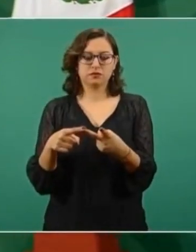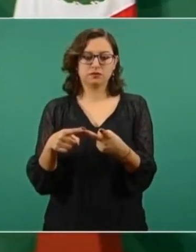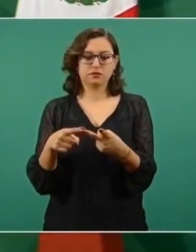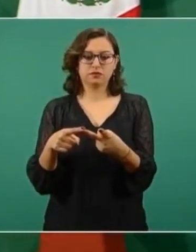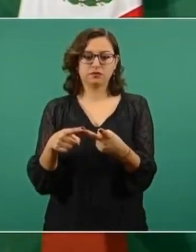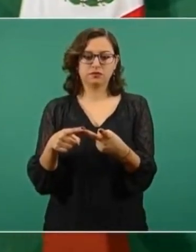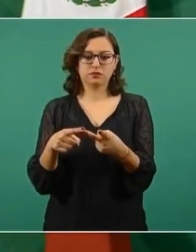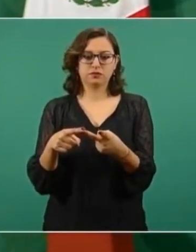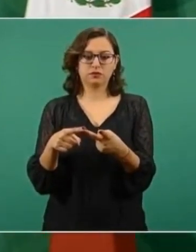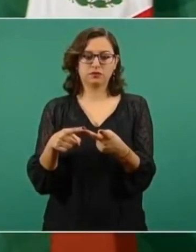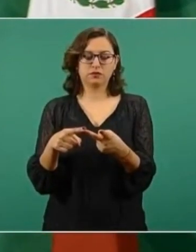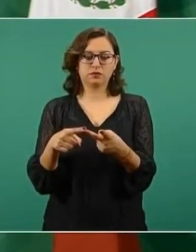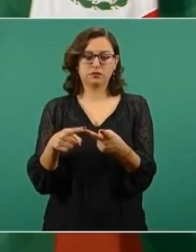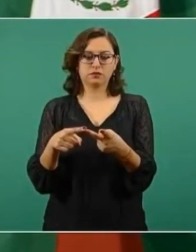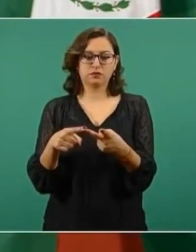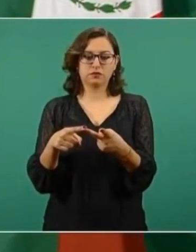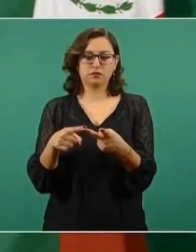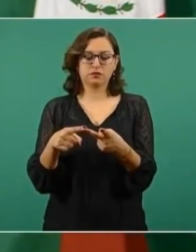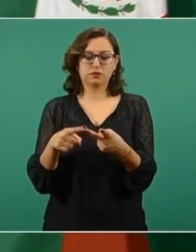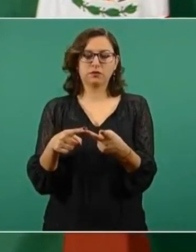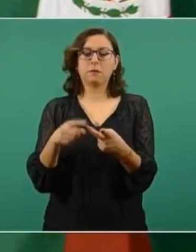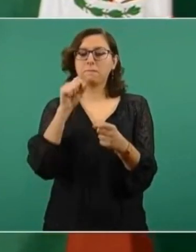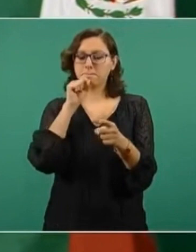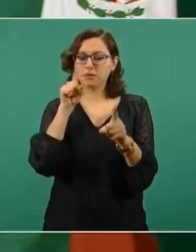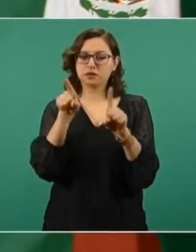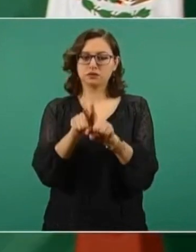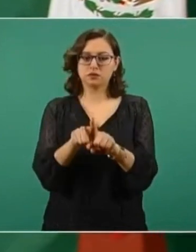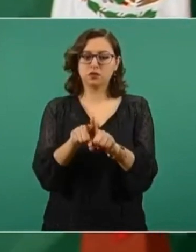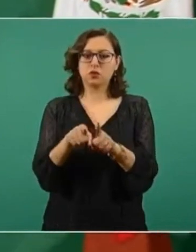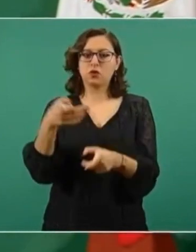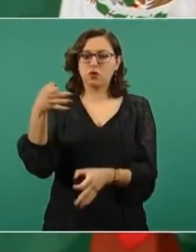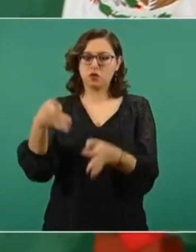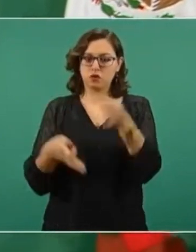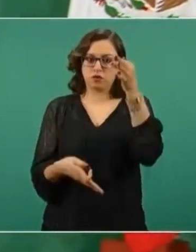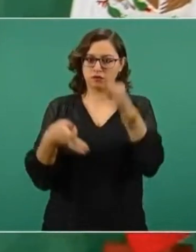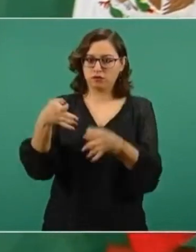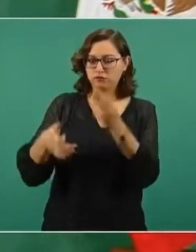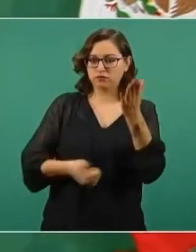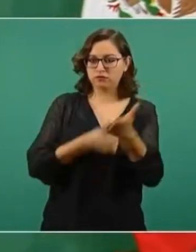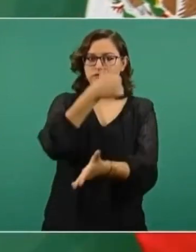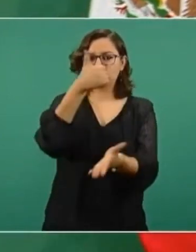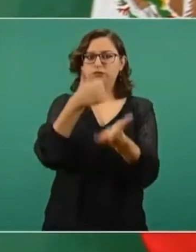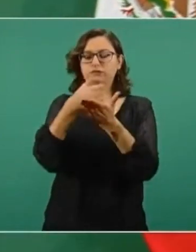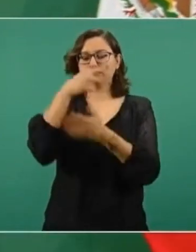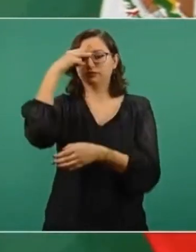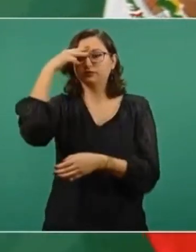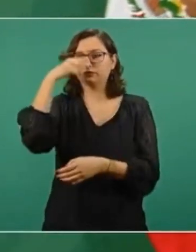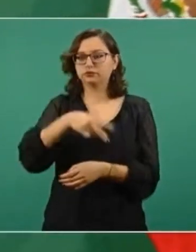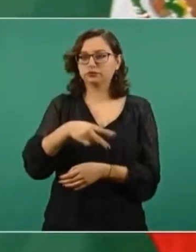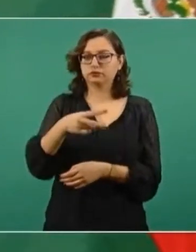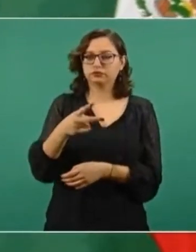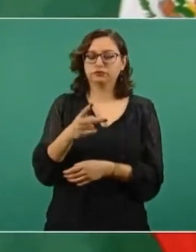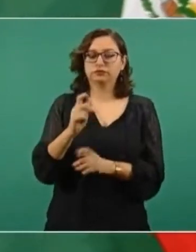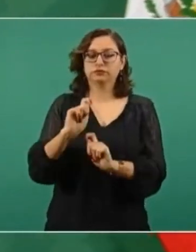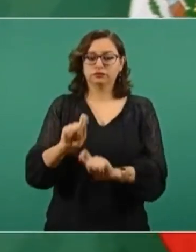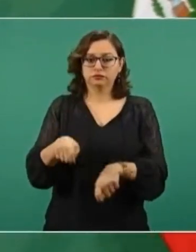gobierno de la Ciudad de México, más